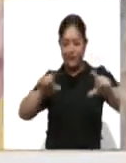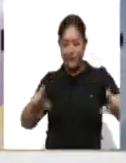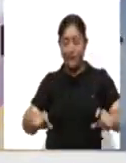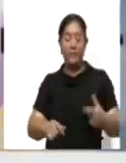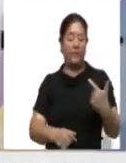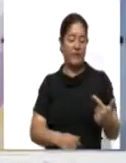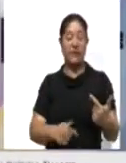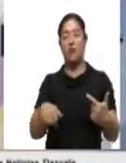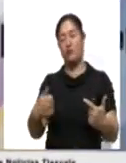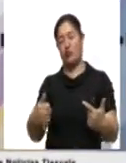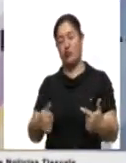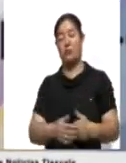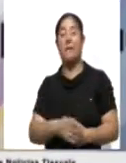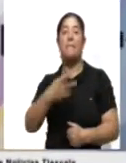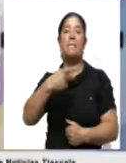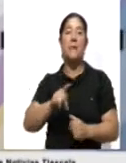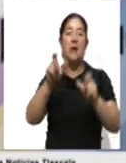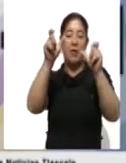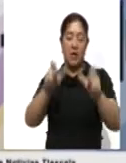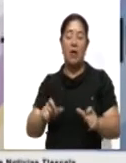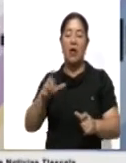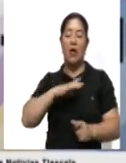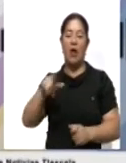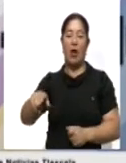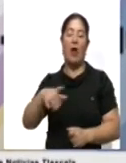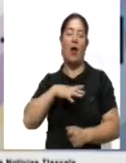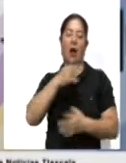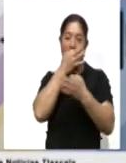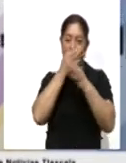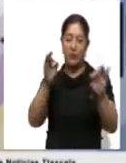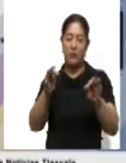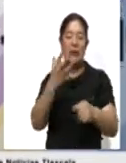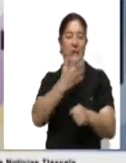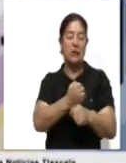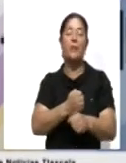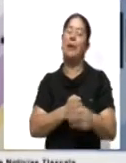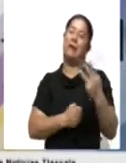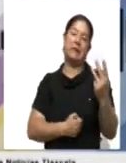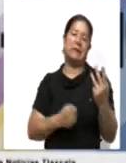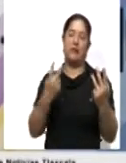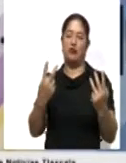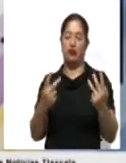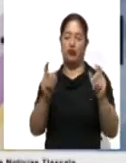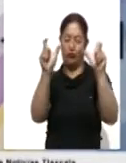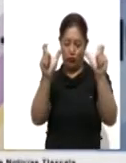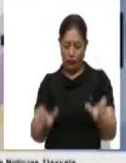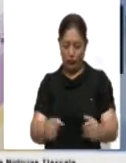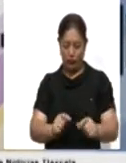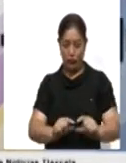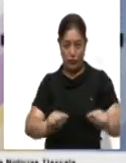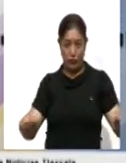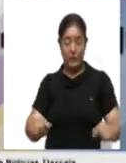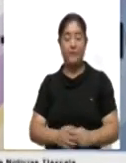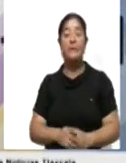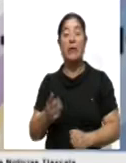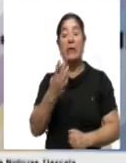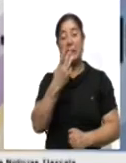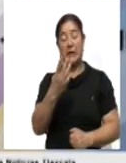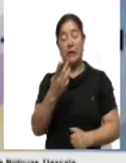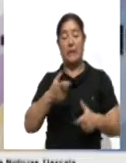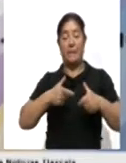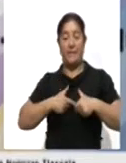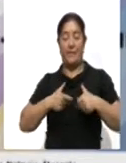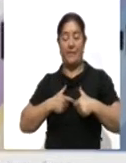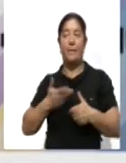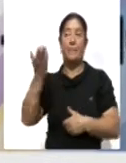11-6. Sin embargo, el zapatío se comunicó el quinto set para terminar tres a dos. El sonar es que Carlos Endejas acumula ya tres medallas desde que